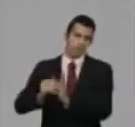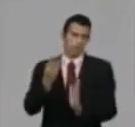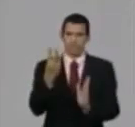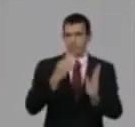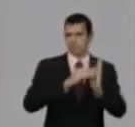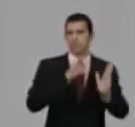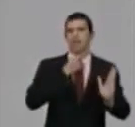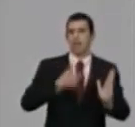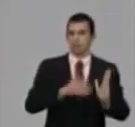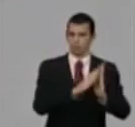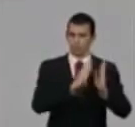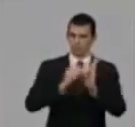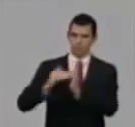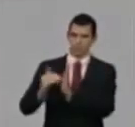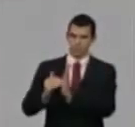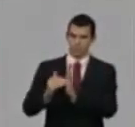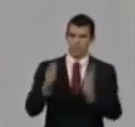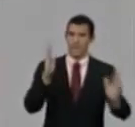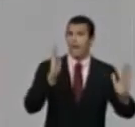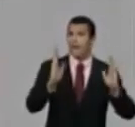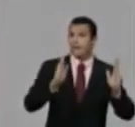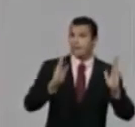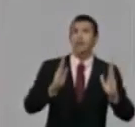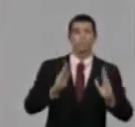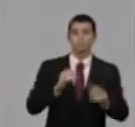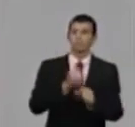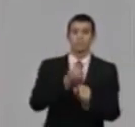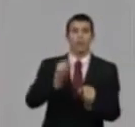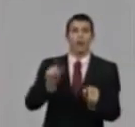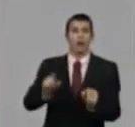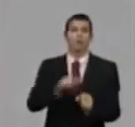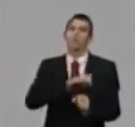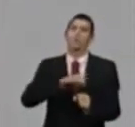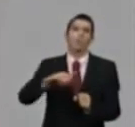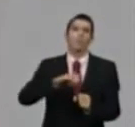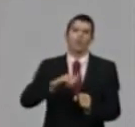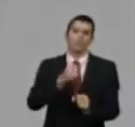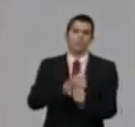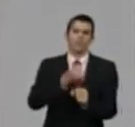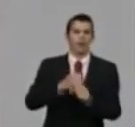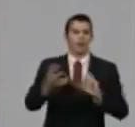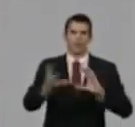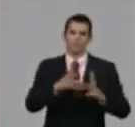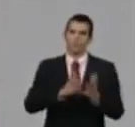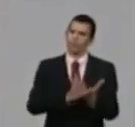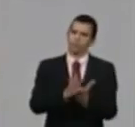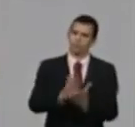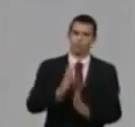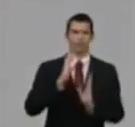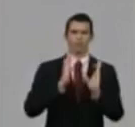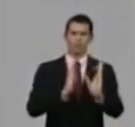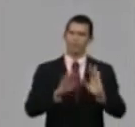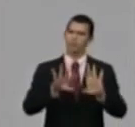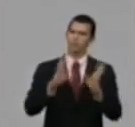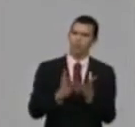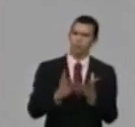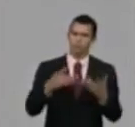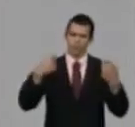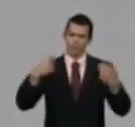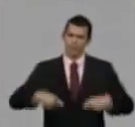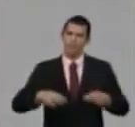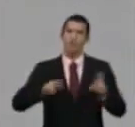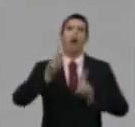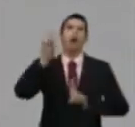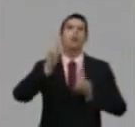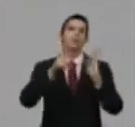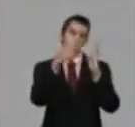como le correspondería si estuviera trabajando. Se corta el ciclo desde el punto de vista del trabajo, pero la protección